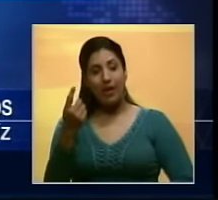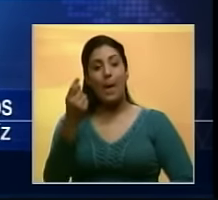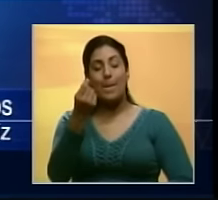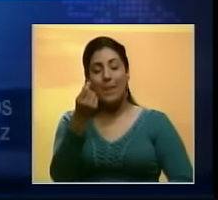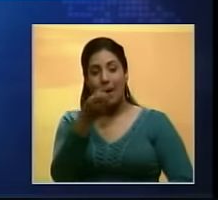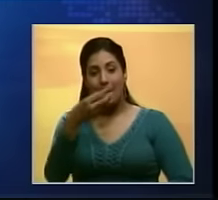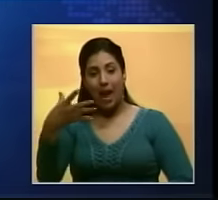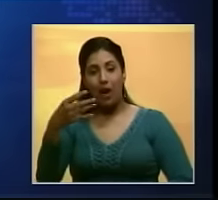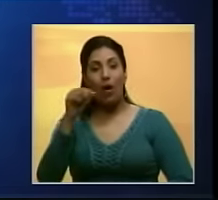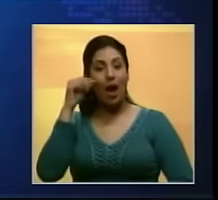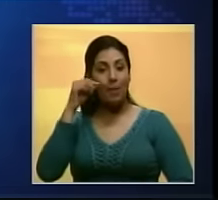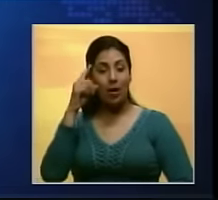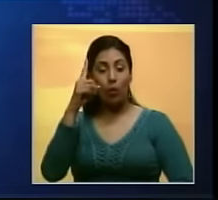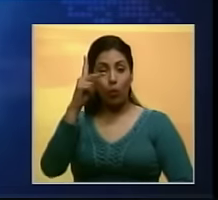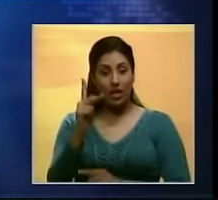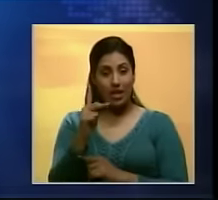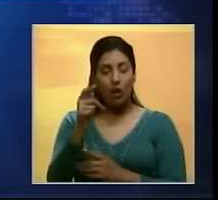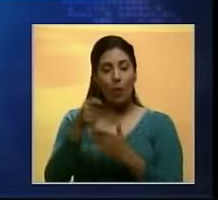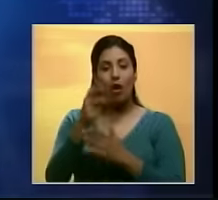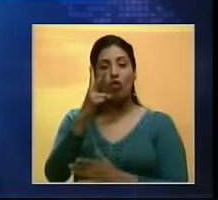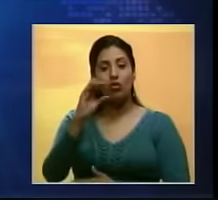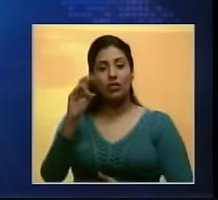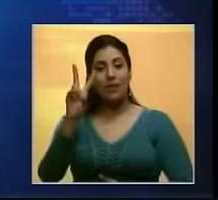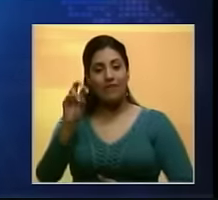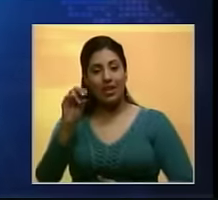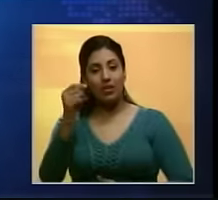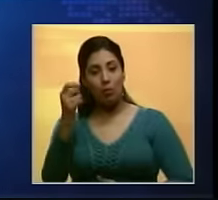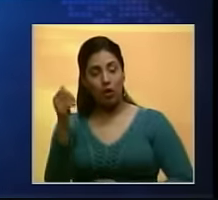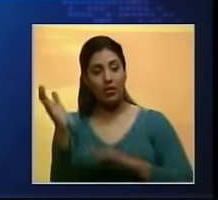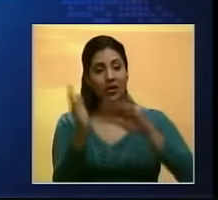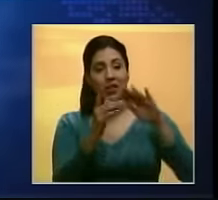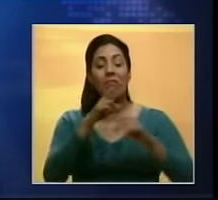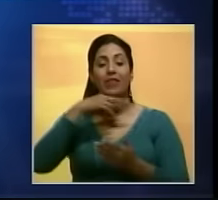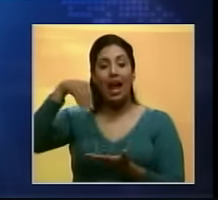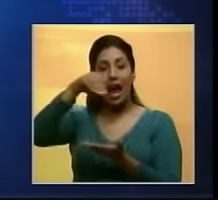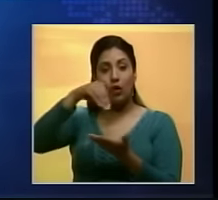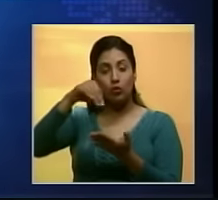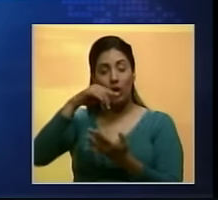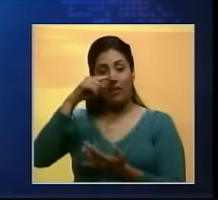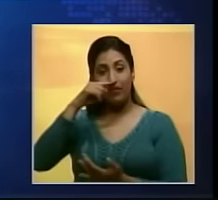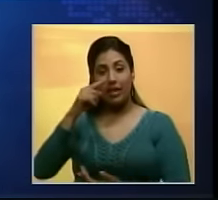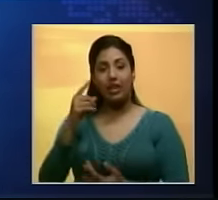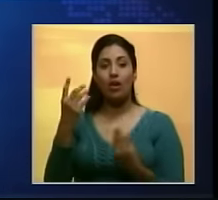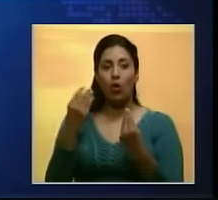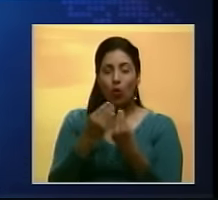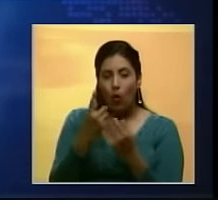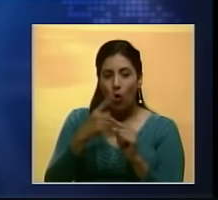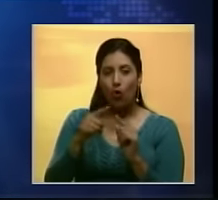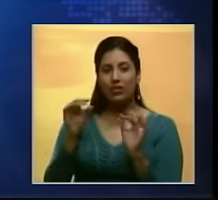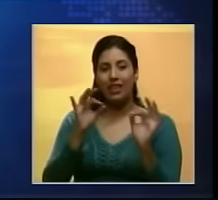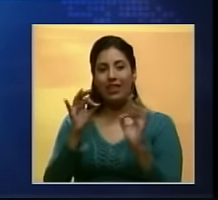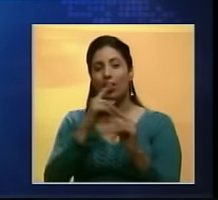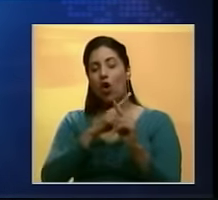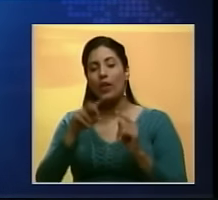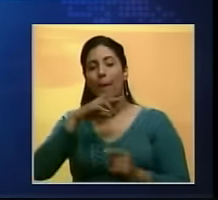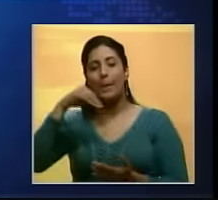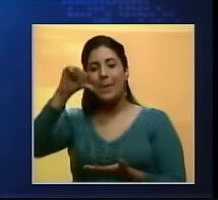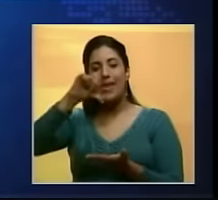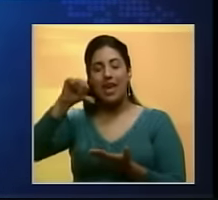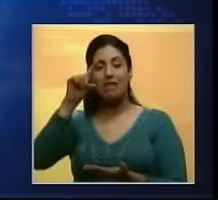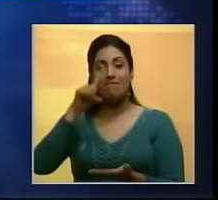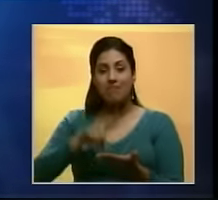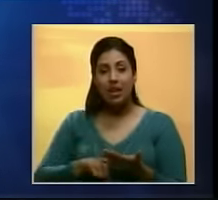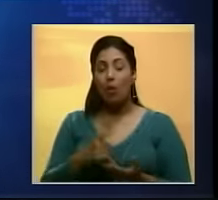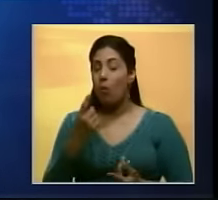Maíz blanco y amarillo de un kilogramo costará 220 bolívares. Azúcar refinada integral con aspartame y refinada con miel de mil